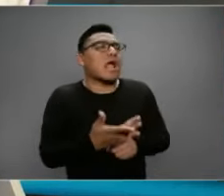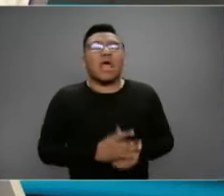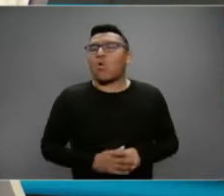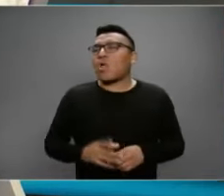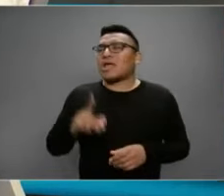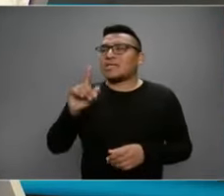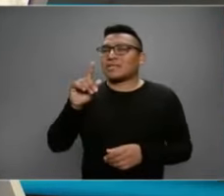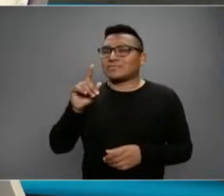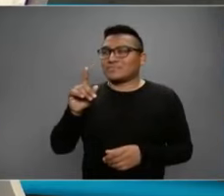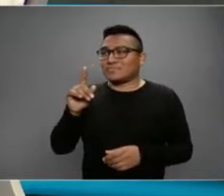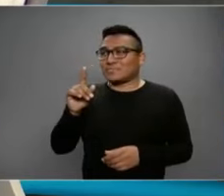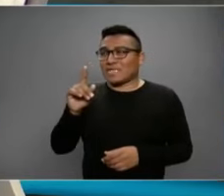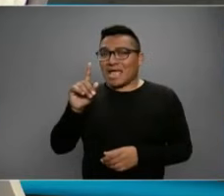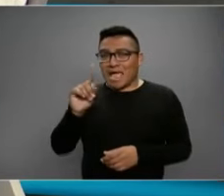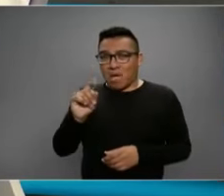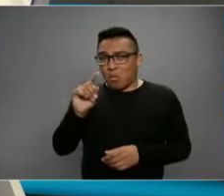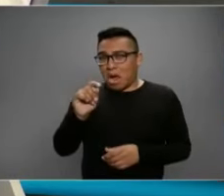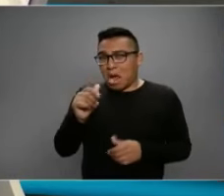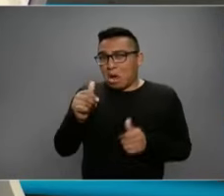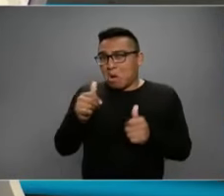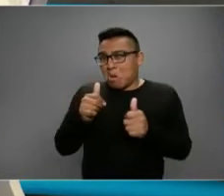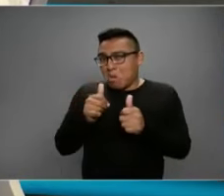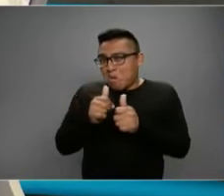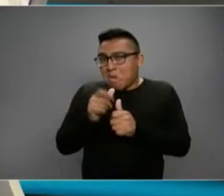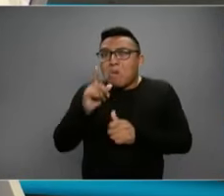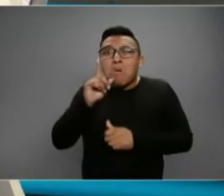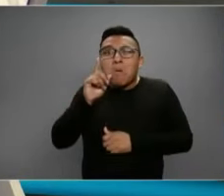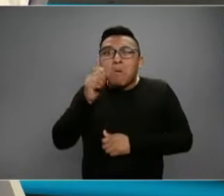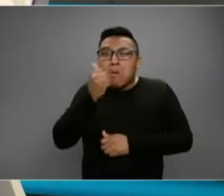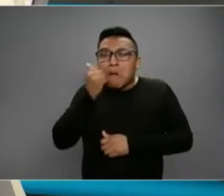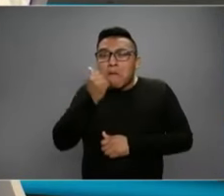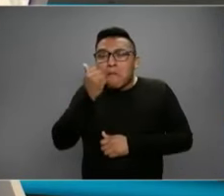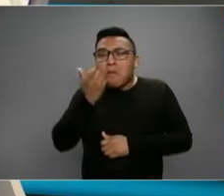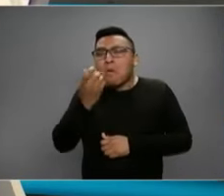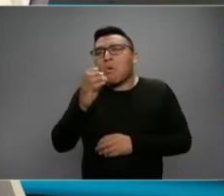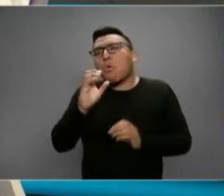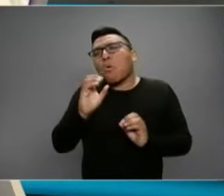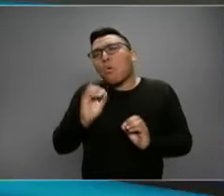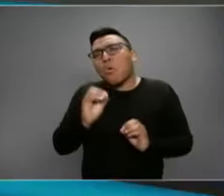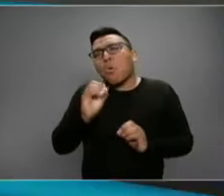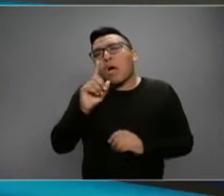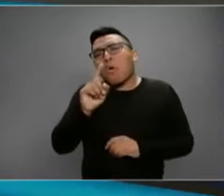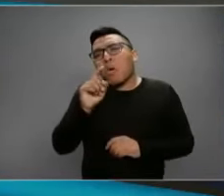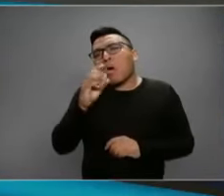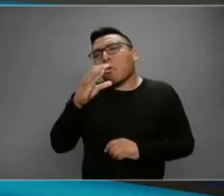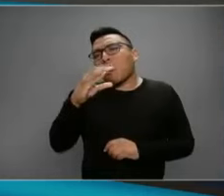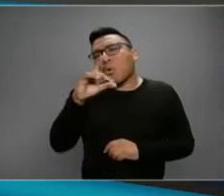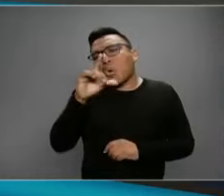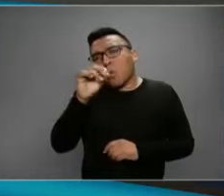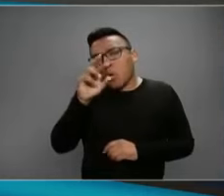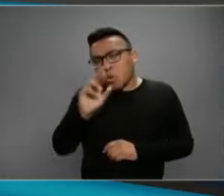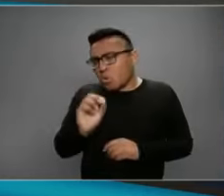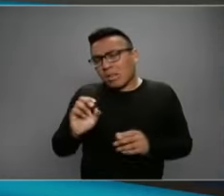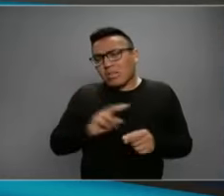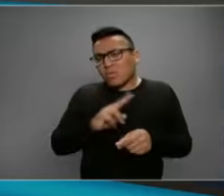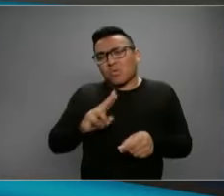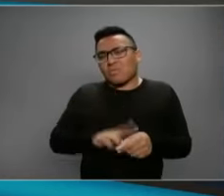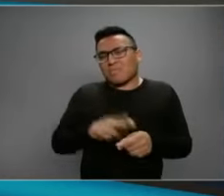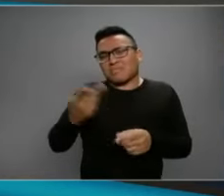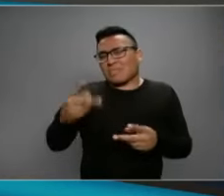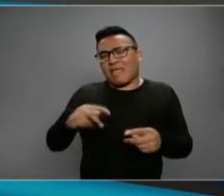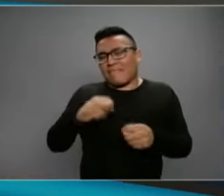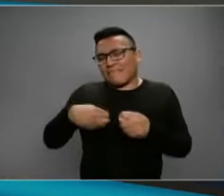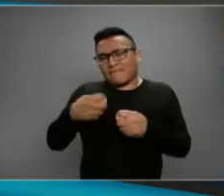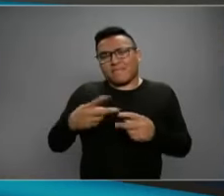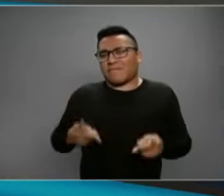agua con jabón, a lo mejor agua con un poquito de cloro normalito, del que venden en cualquier tienda,